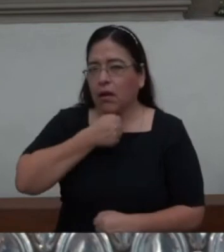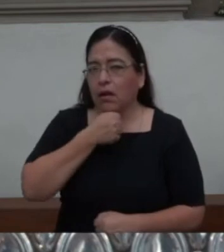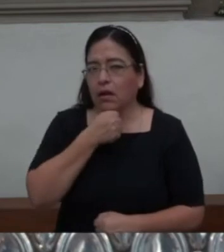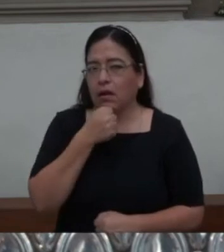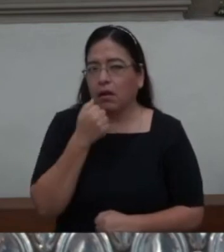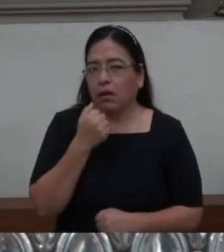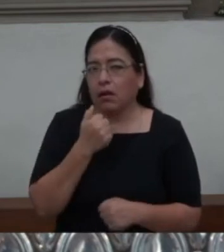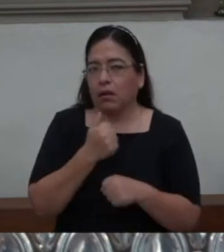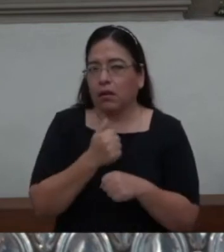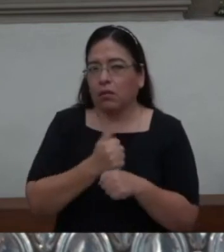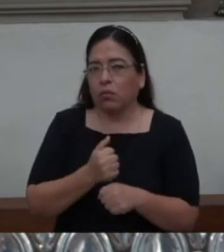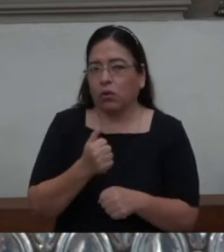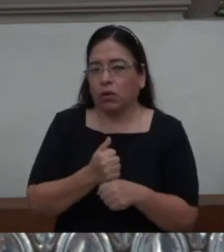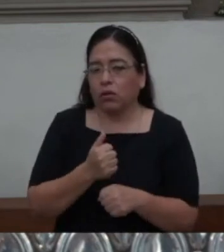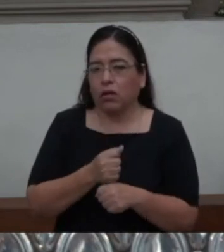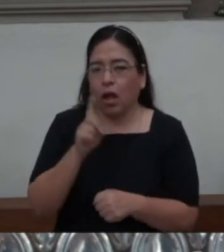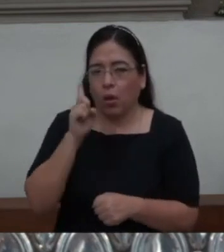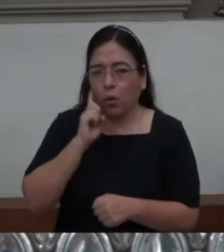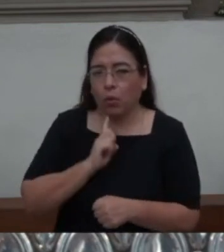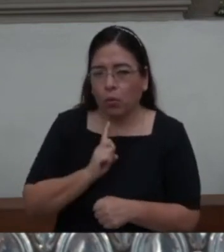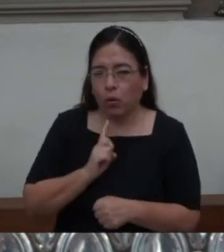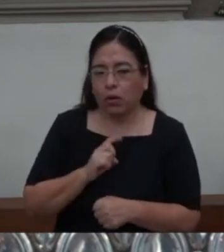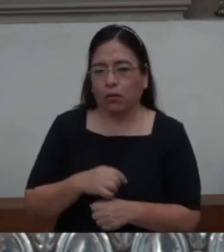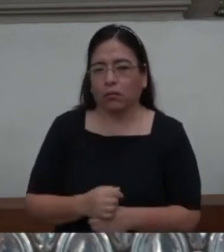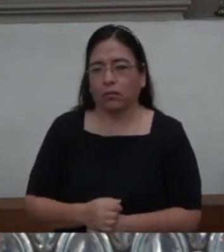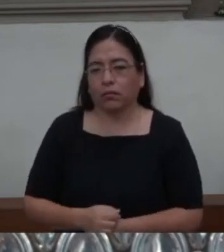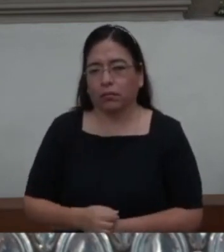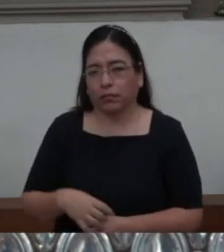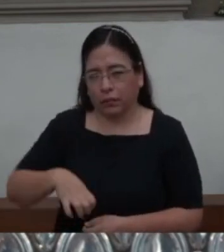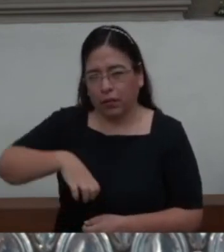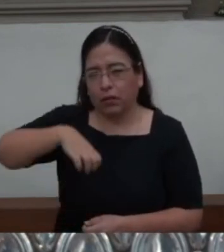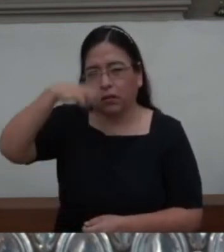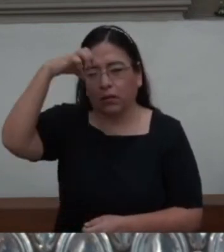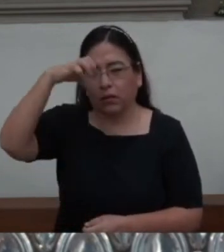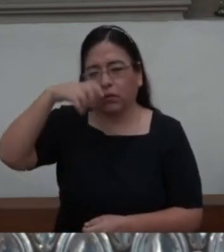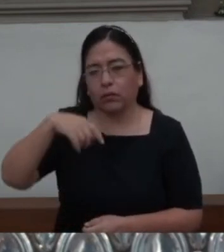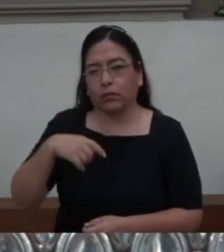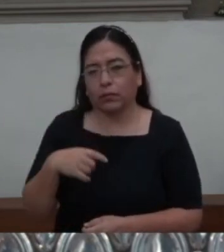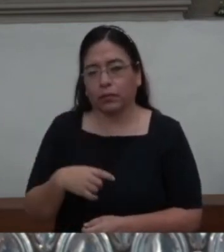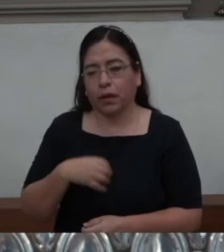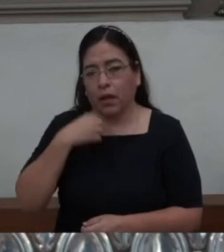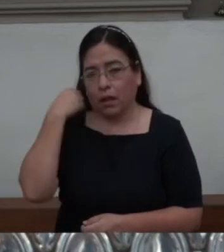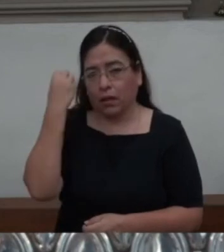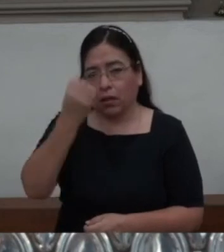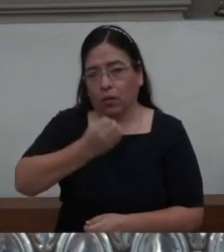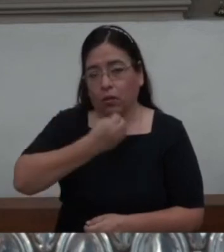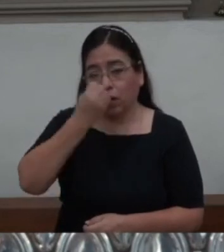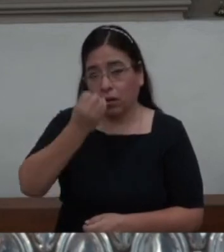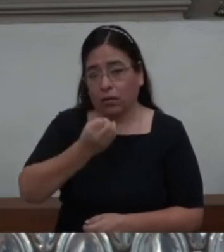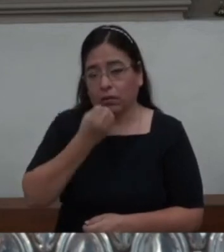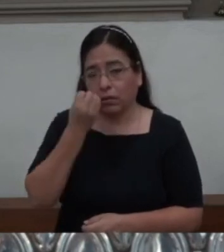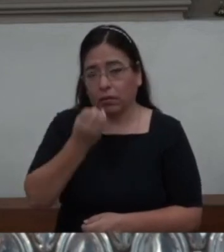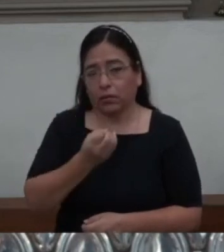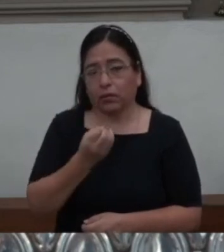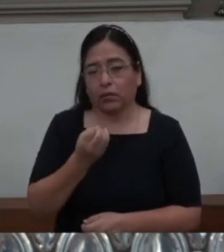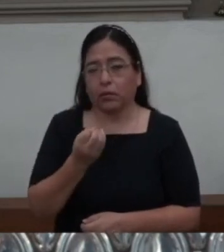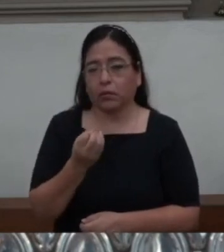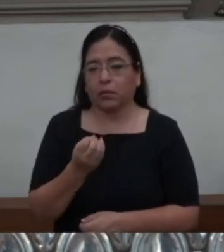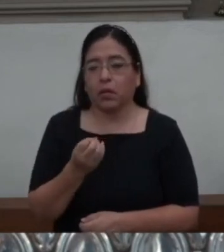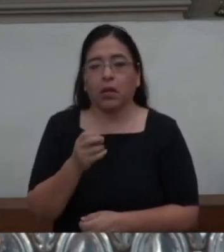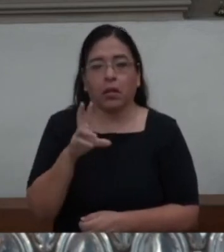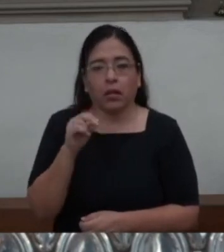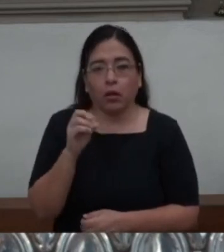asista. Que ni tú ni yo. Dejemos solos. Ni a Jesús.